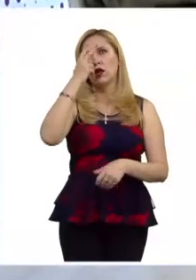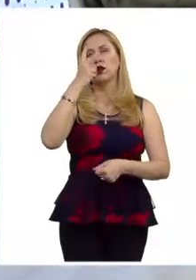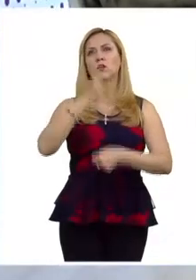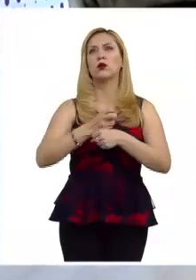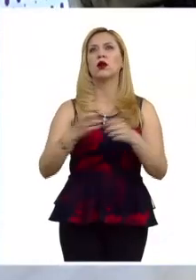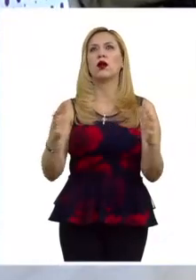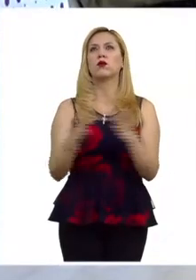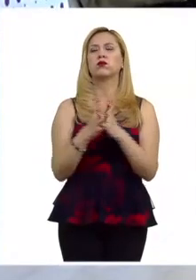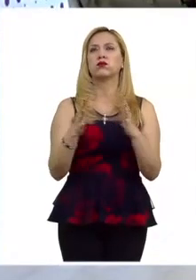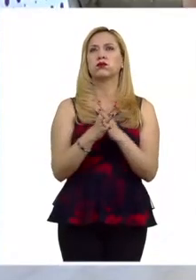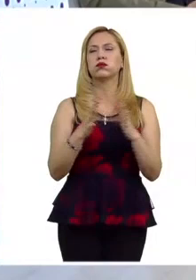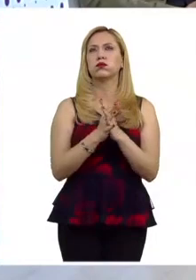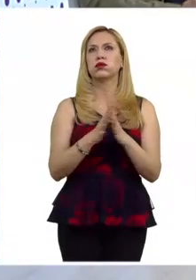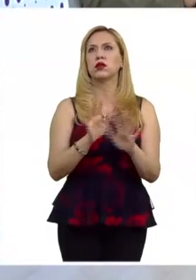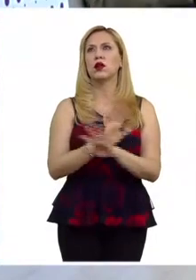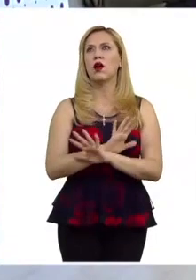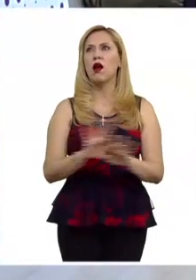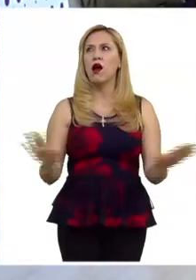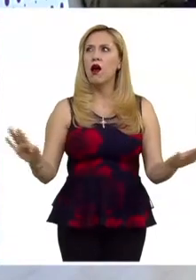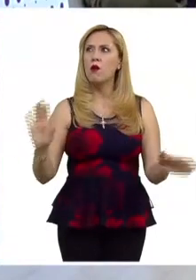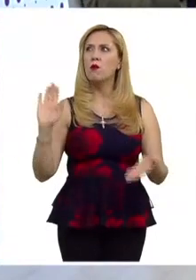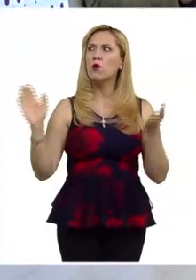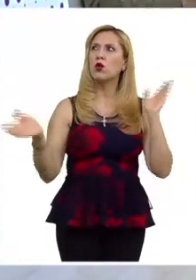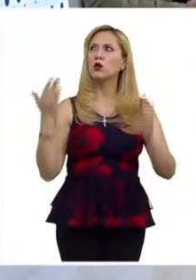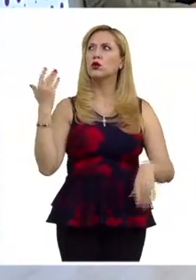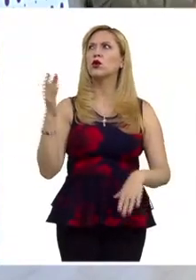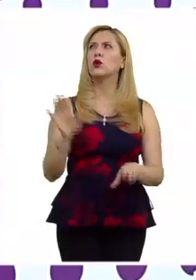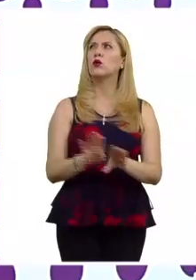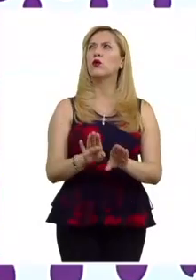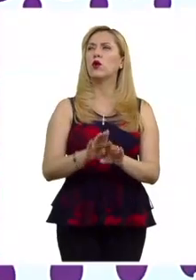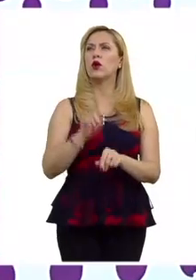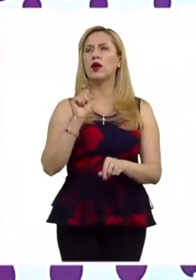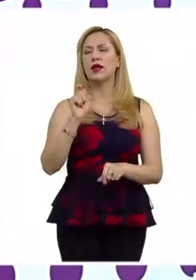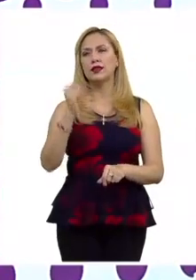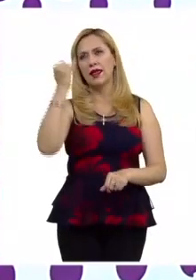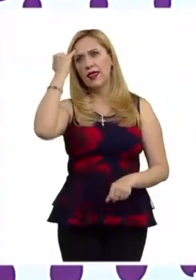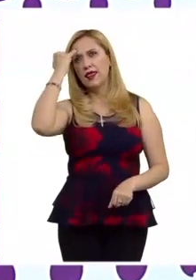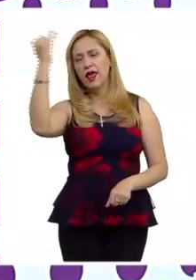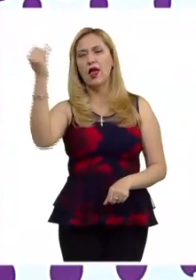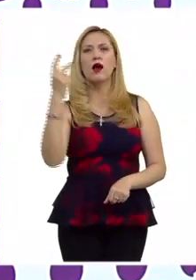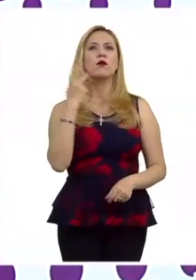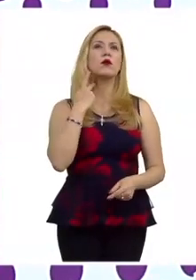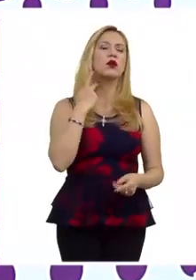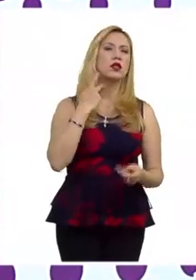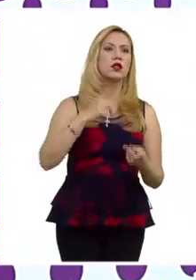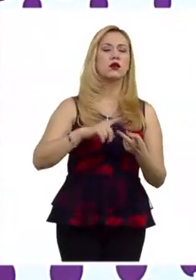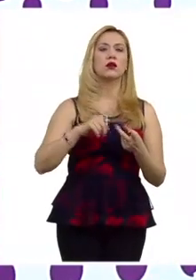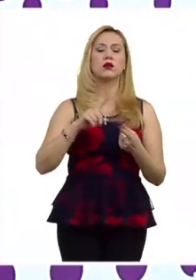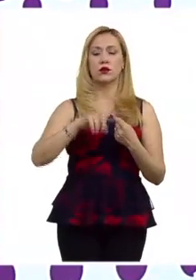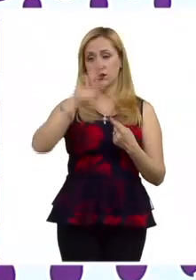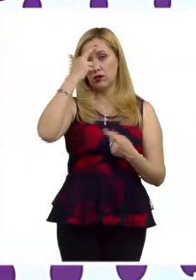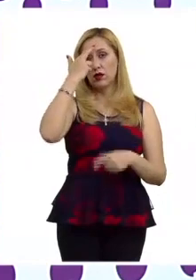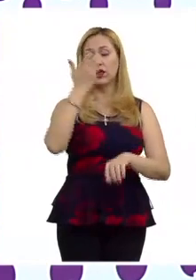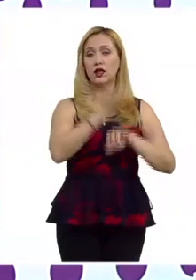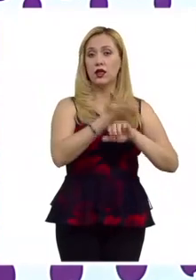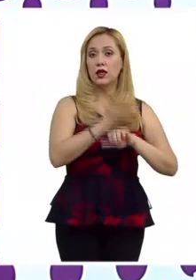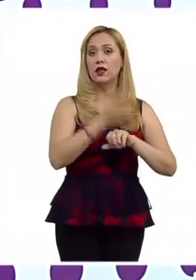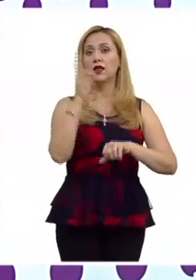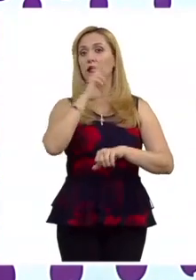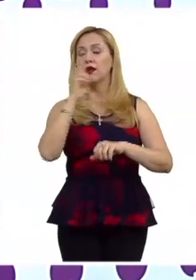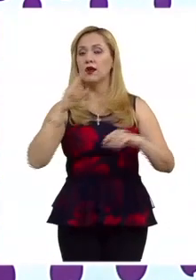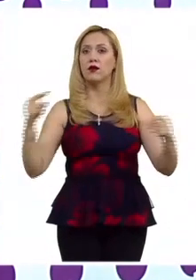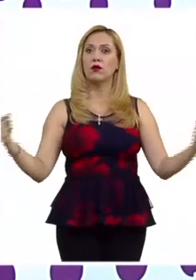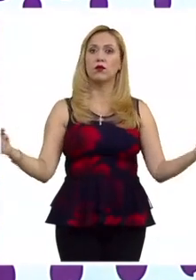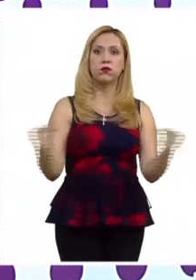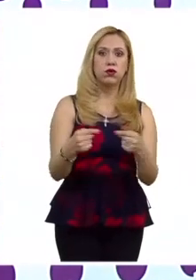una polarización muy fuerte entre dos campos ideológicos políticos, el soviético y el estadounidense o capitalista,